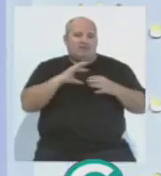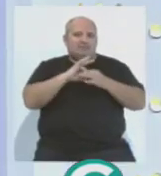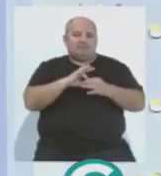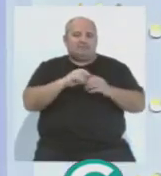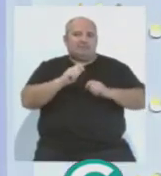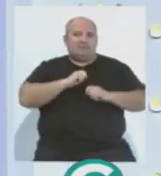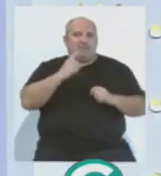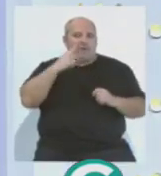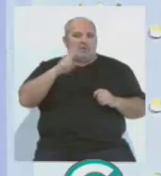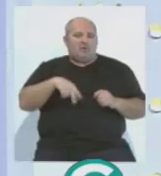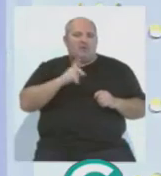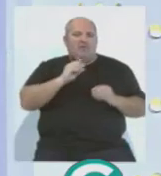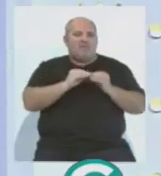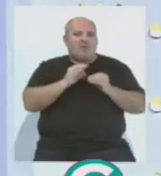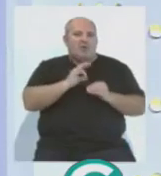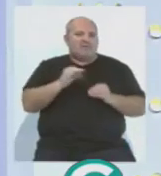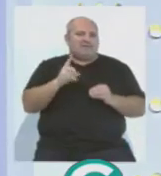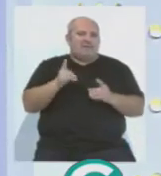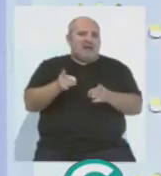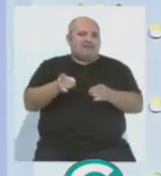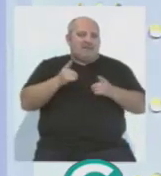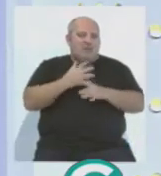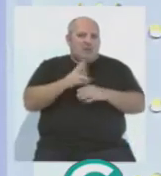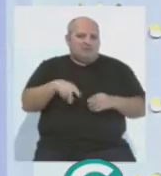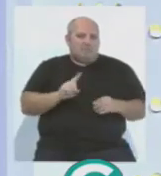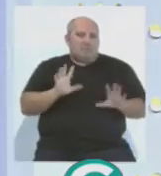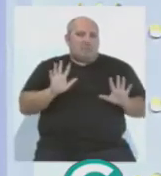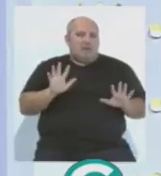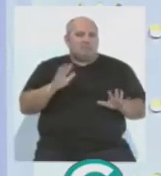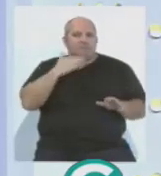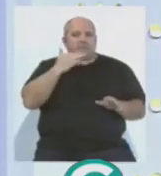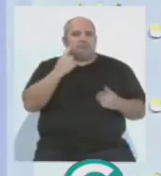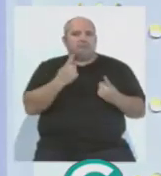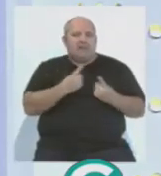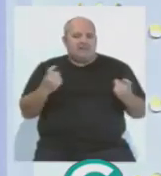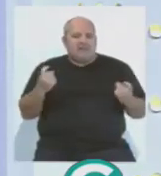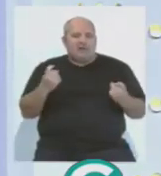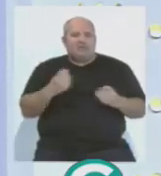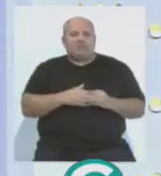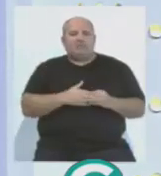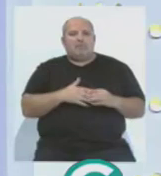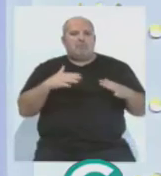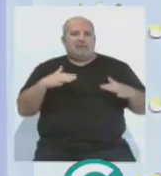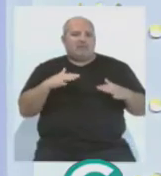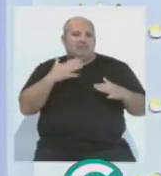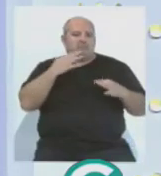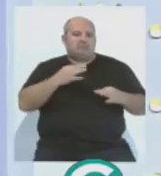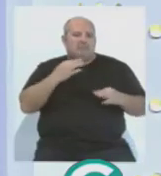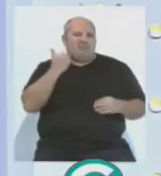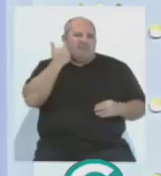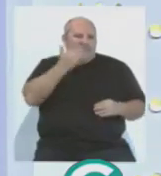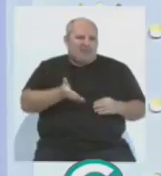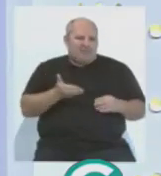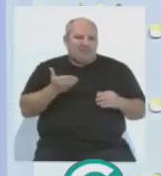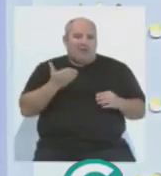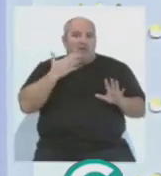vamos a ver, a lo reconocía, ¿no? Que no era la forma más atractiva de jugar pero que a veces es necesario. El partido es verdad que fue feo